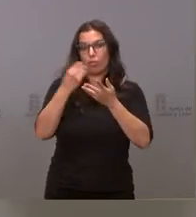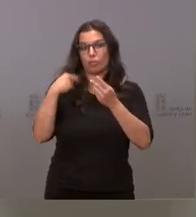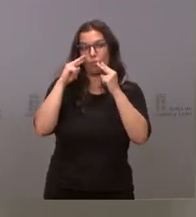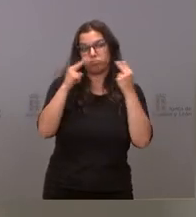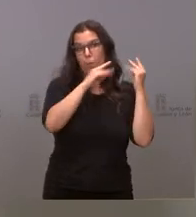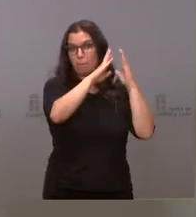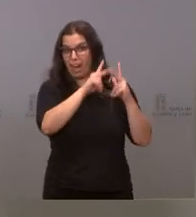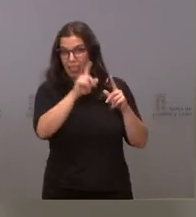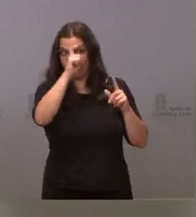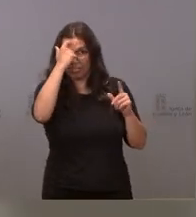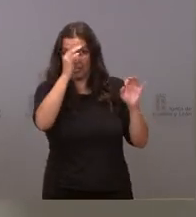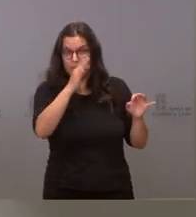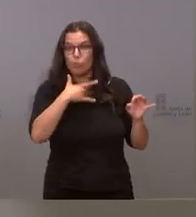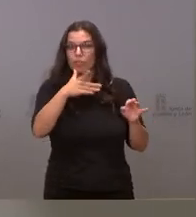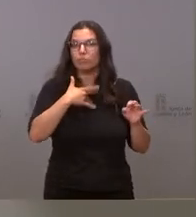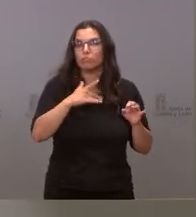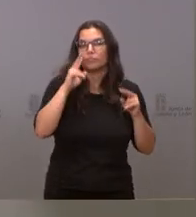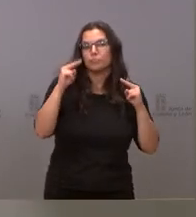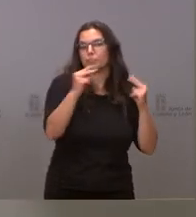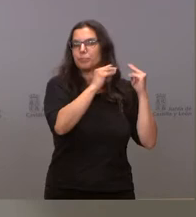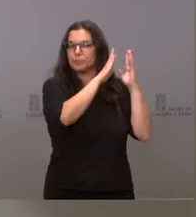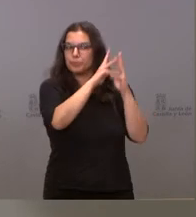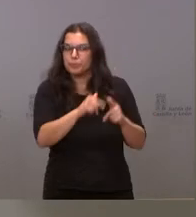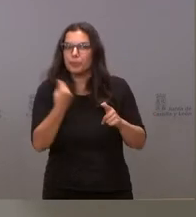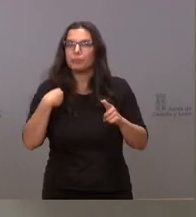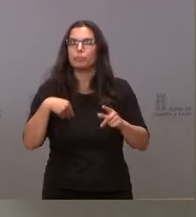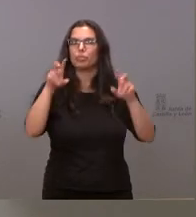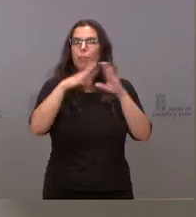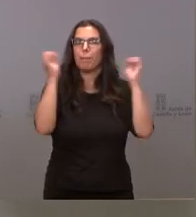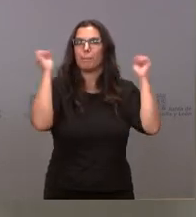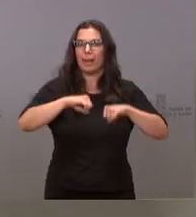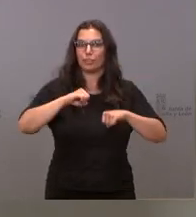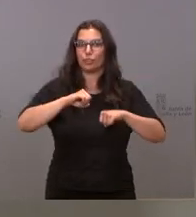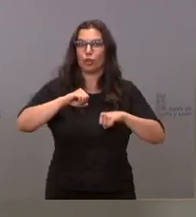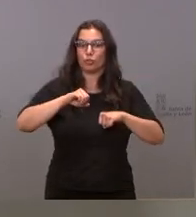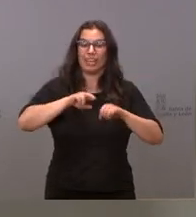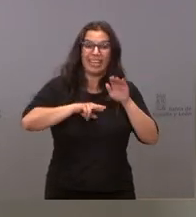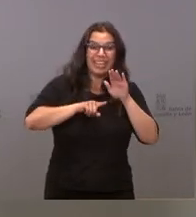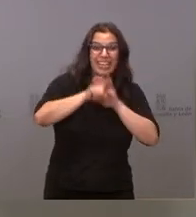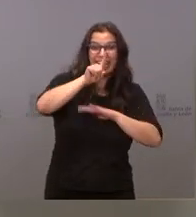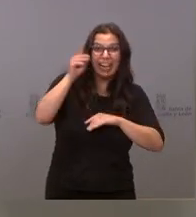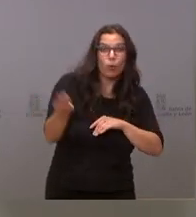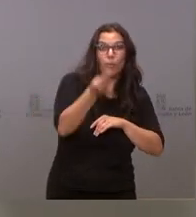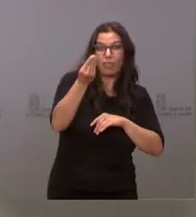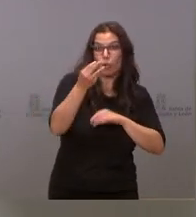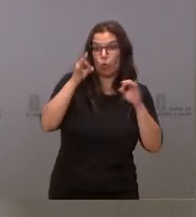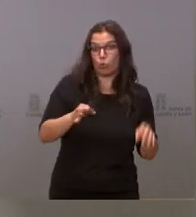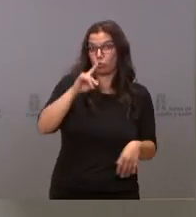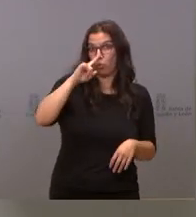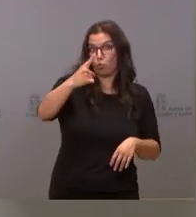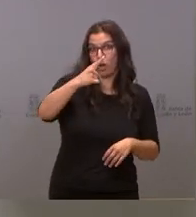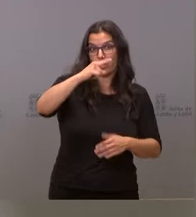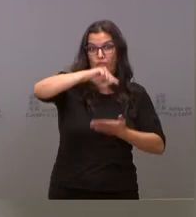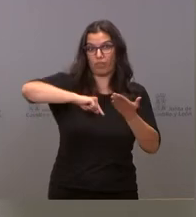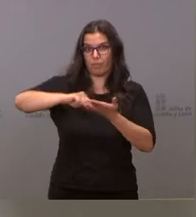no sé si nos podría hacer un balance del pacto por la recuperación, que se rubricó hace ahora un año, y después de que hayan pasado